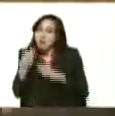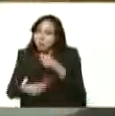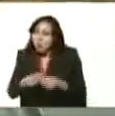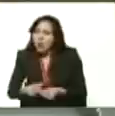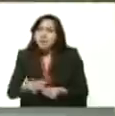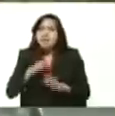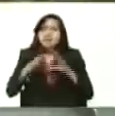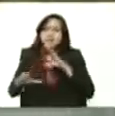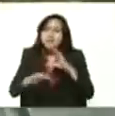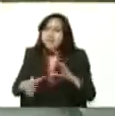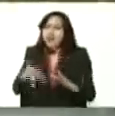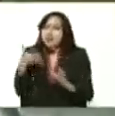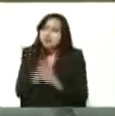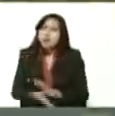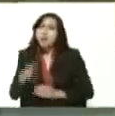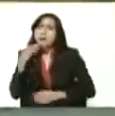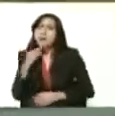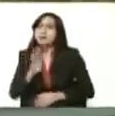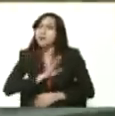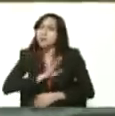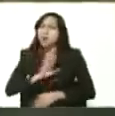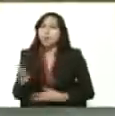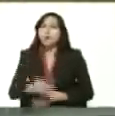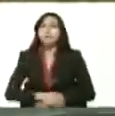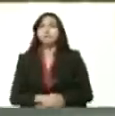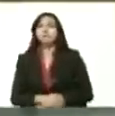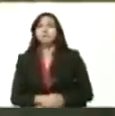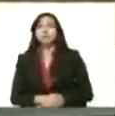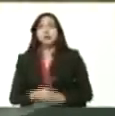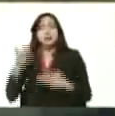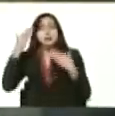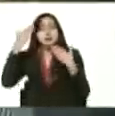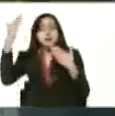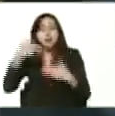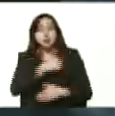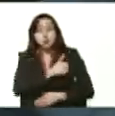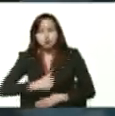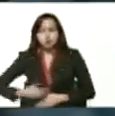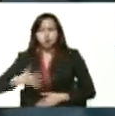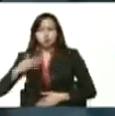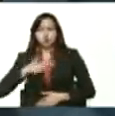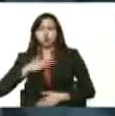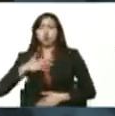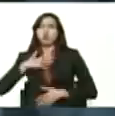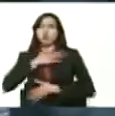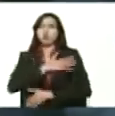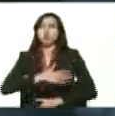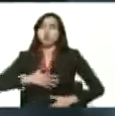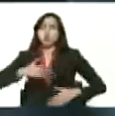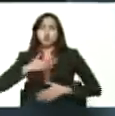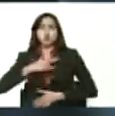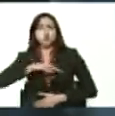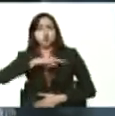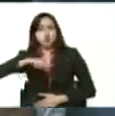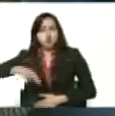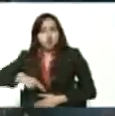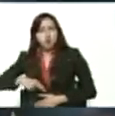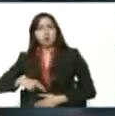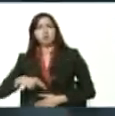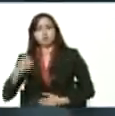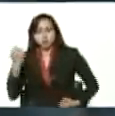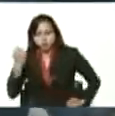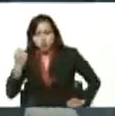país tu experiencia un saludo señor presidente me siento satisfecho de que nos hayan colaborado